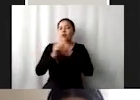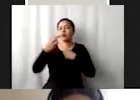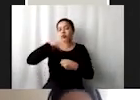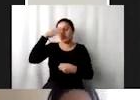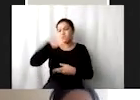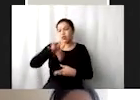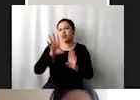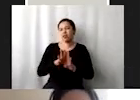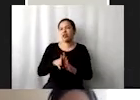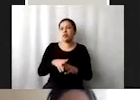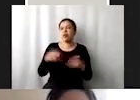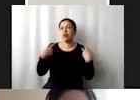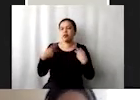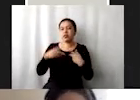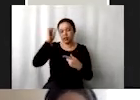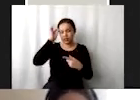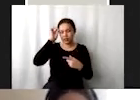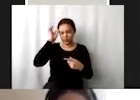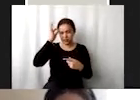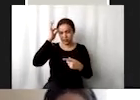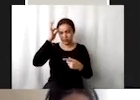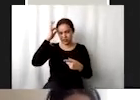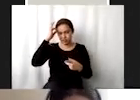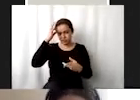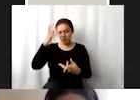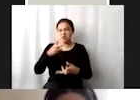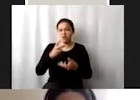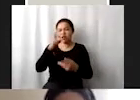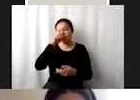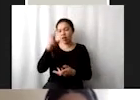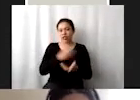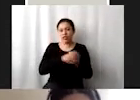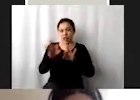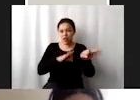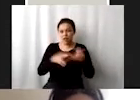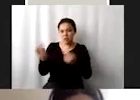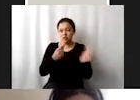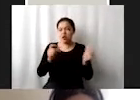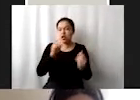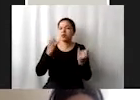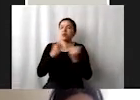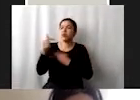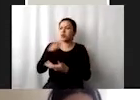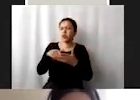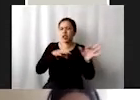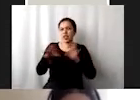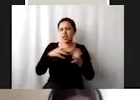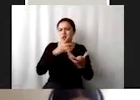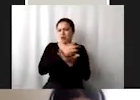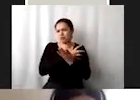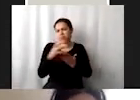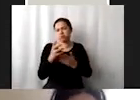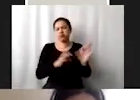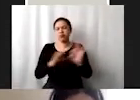domésticas, por ejemplo, o en los sitios de trabajo, también no estamos exentos de esto, entre